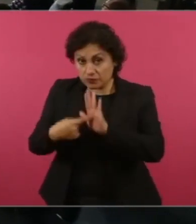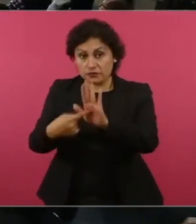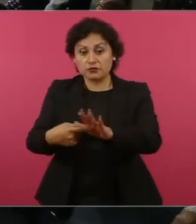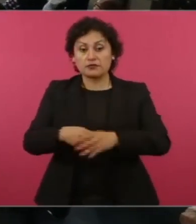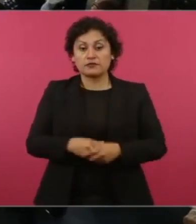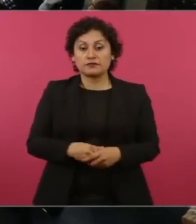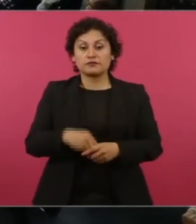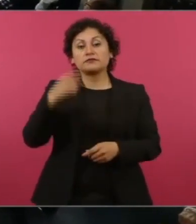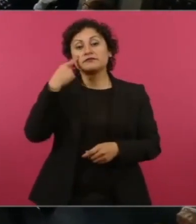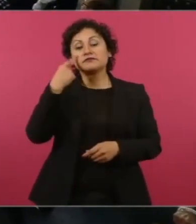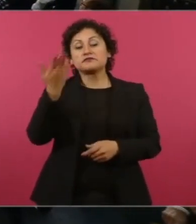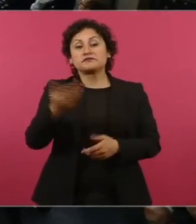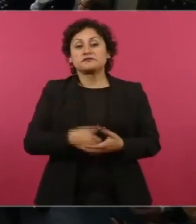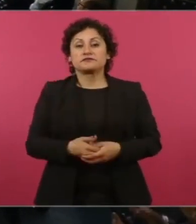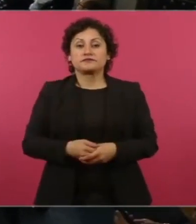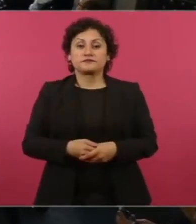miren esto.